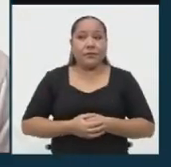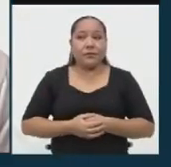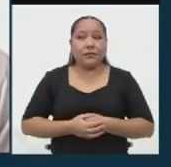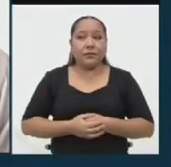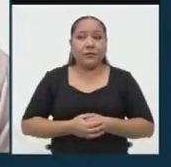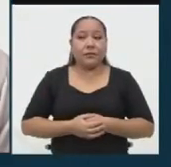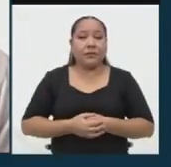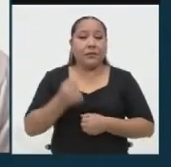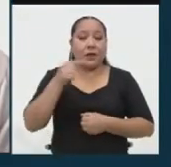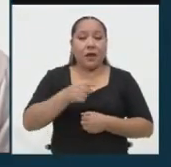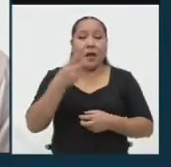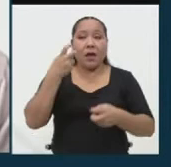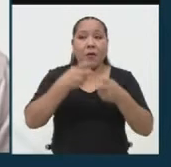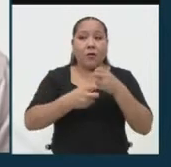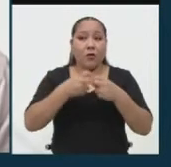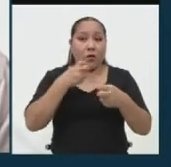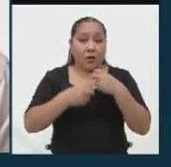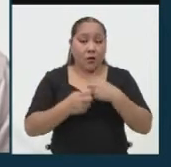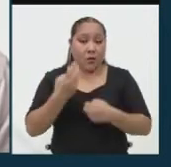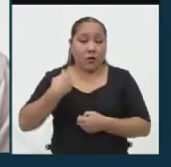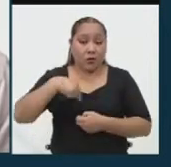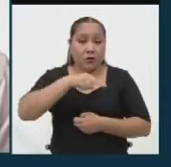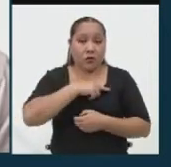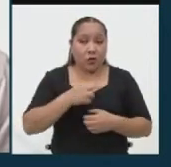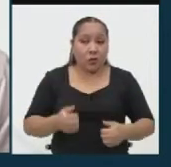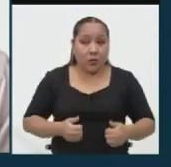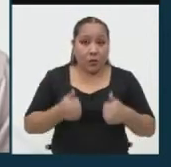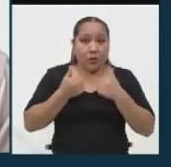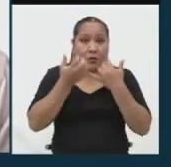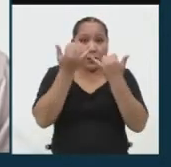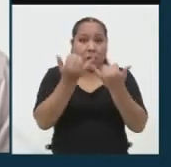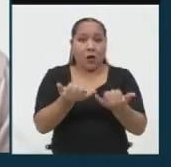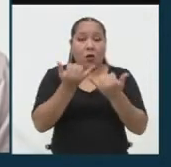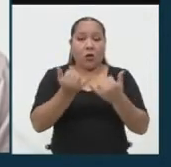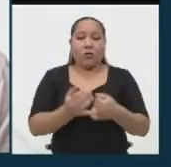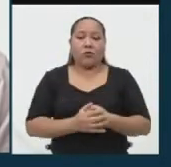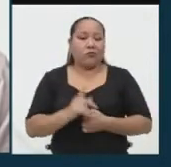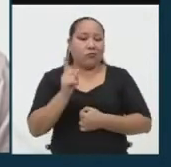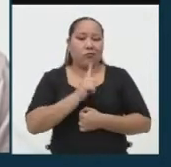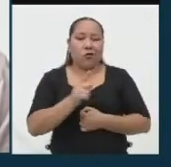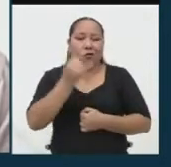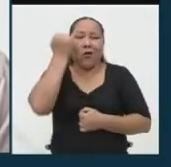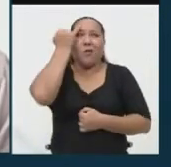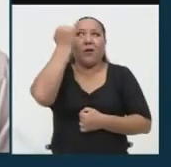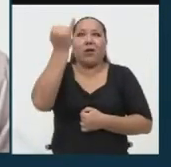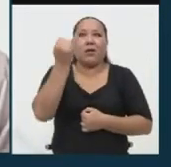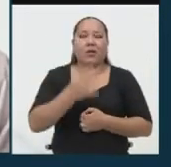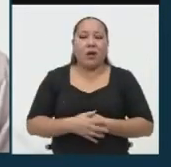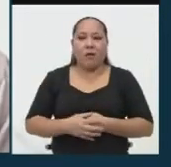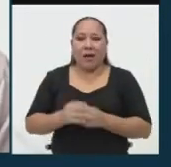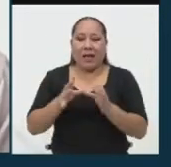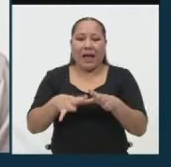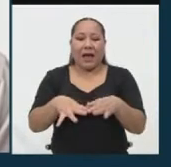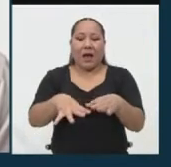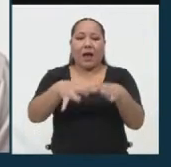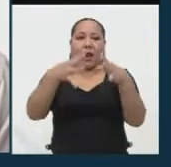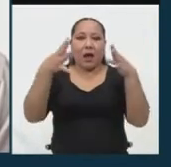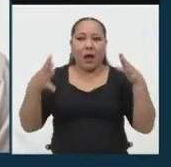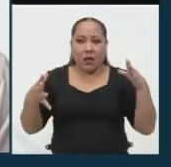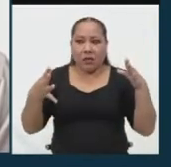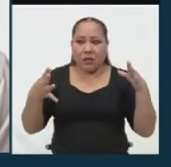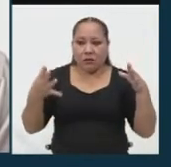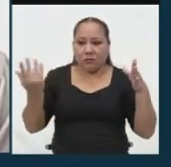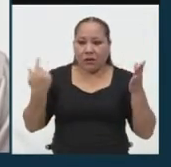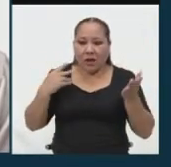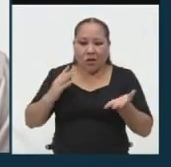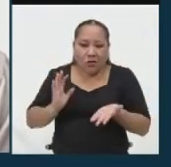La crisis a la que estamos viviendo el día de hoy, nadie imaginaba la magnitud a la nos ha